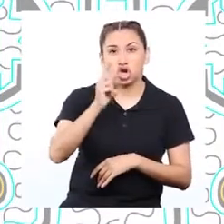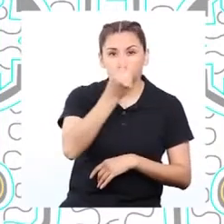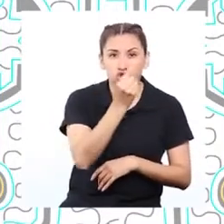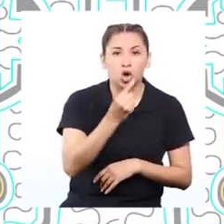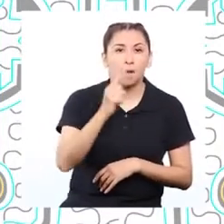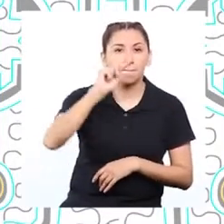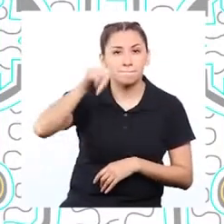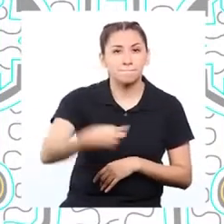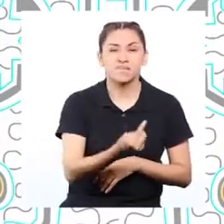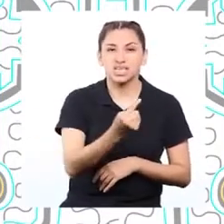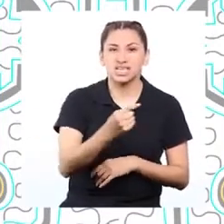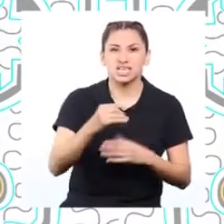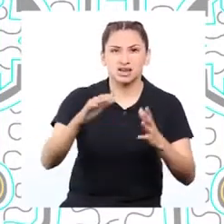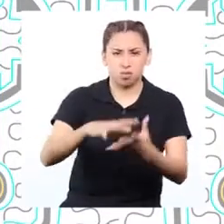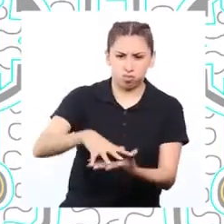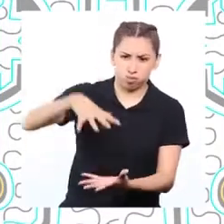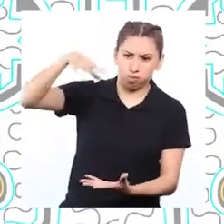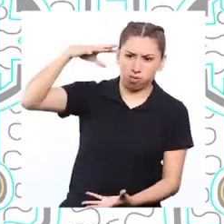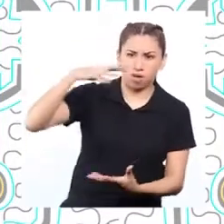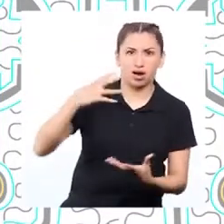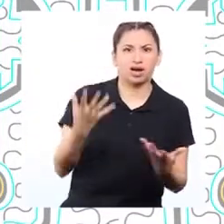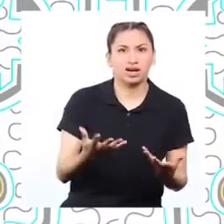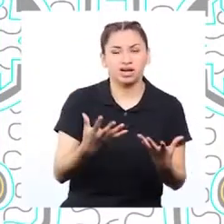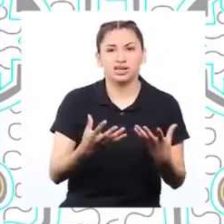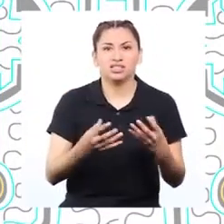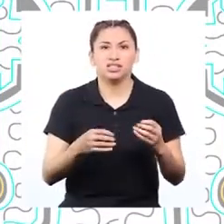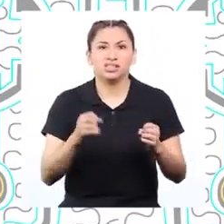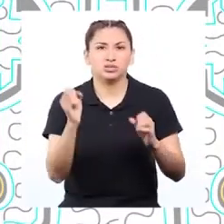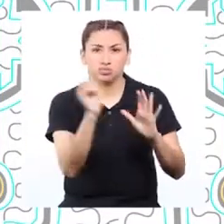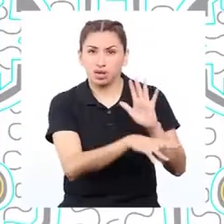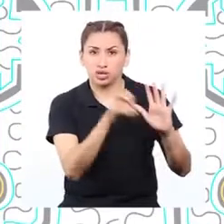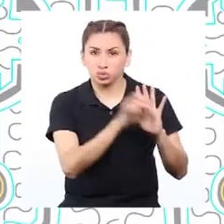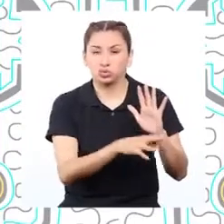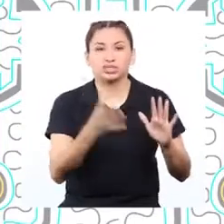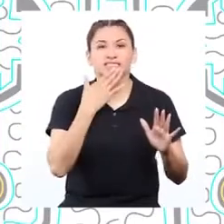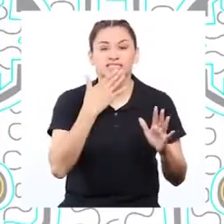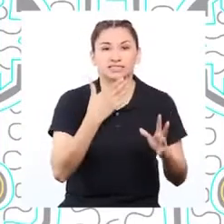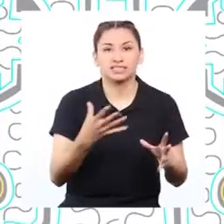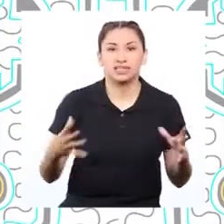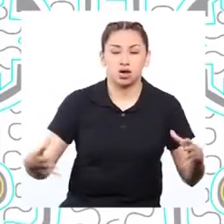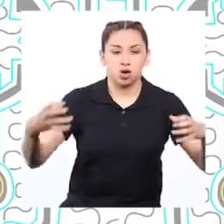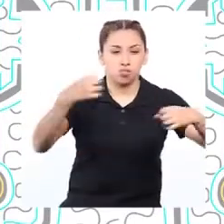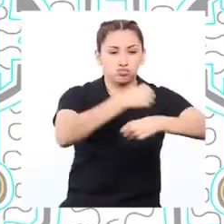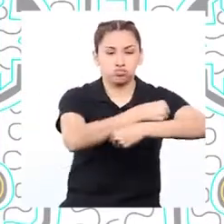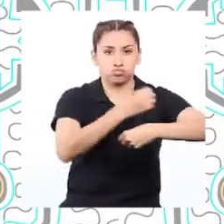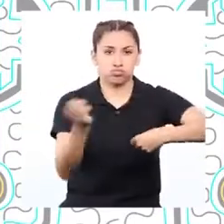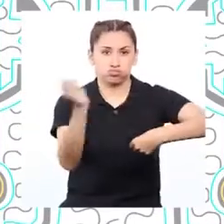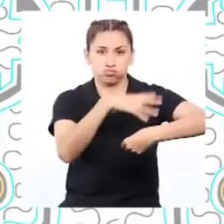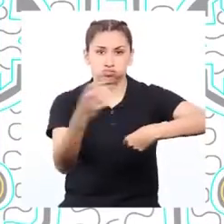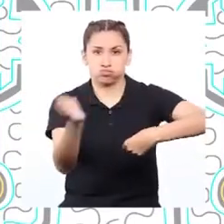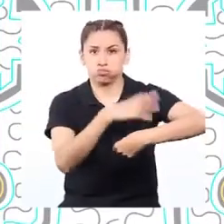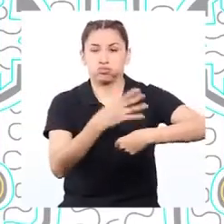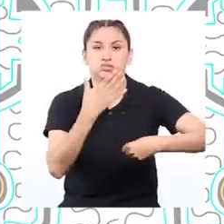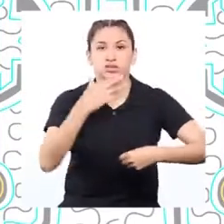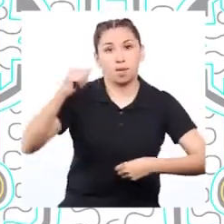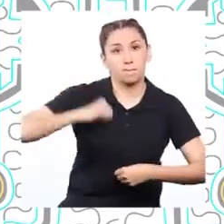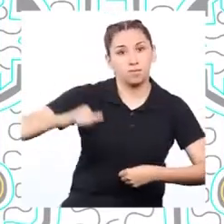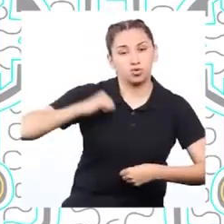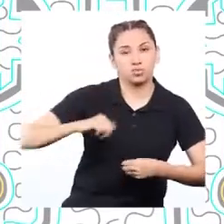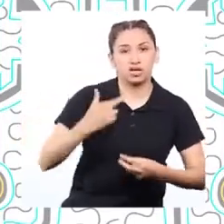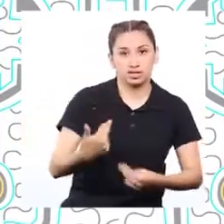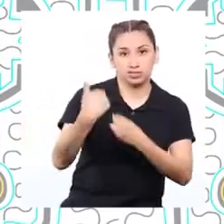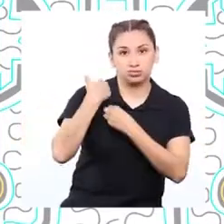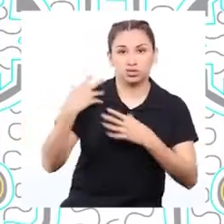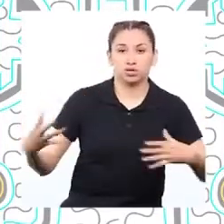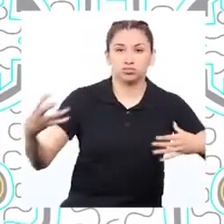casi 18 mil toneladas diarias de residuos sólidos, los cuales son recolectados, acumulados y dispuestos